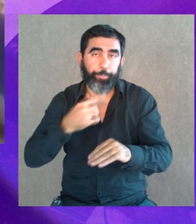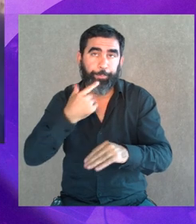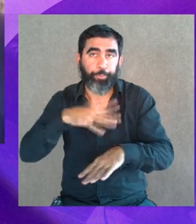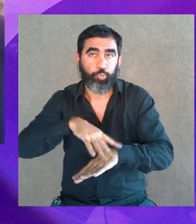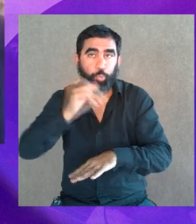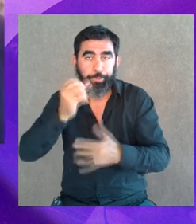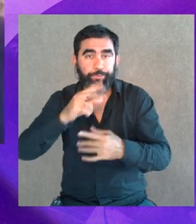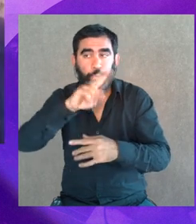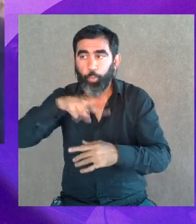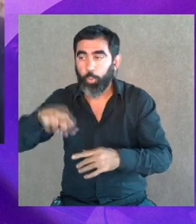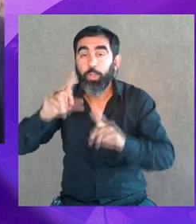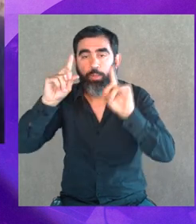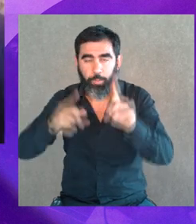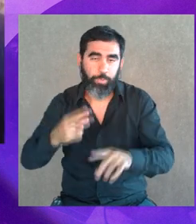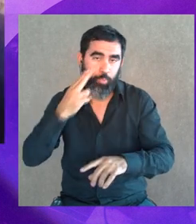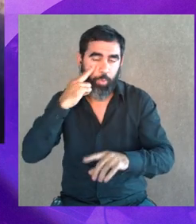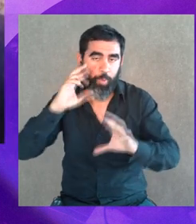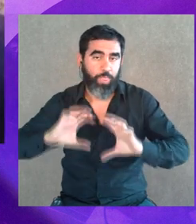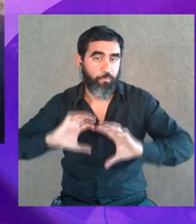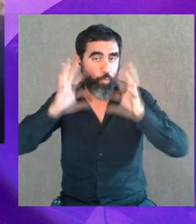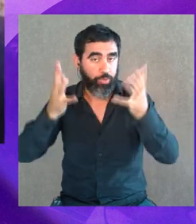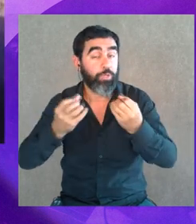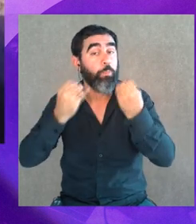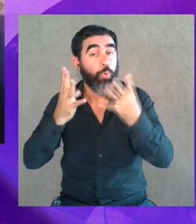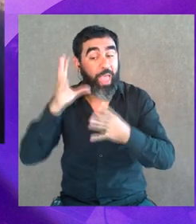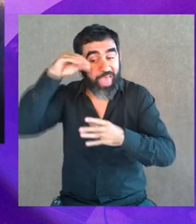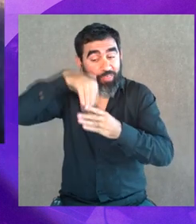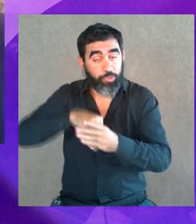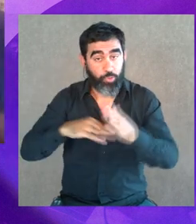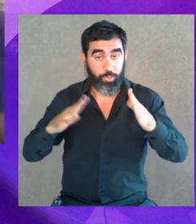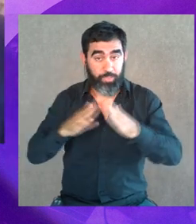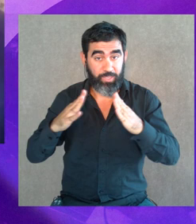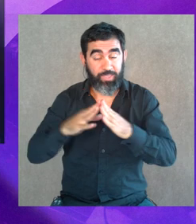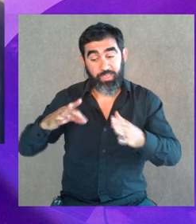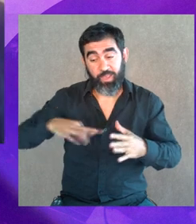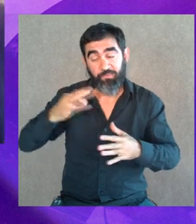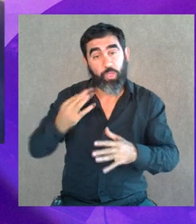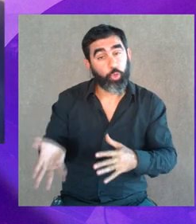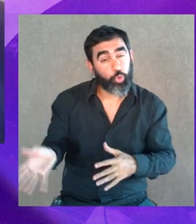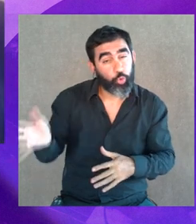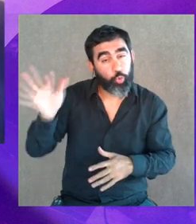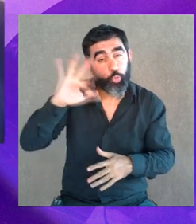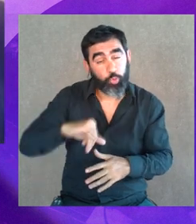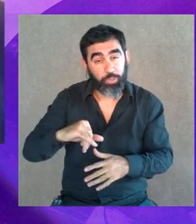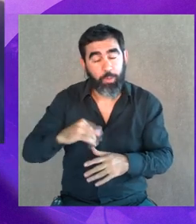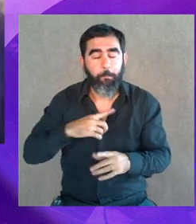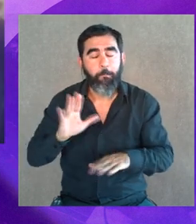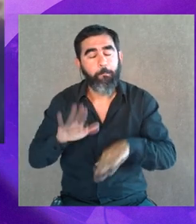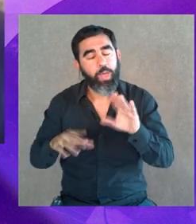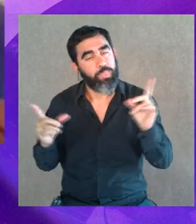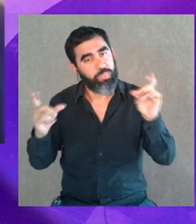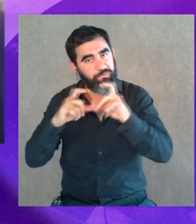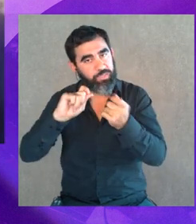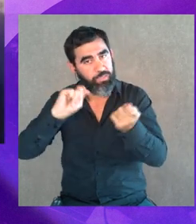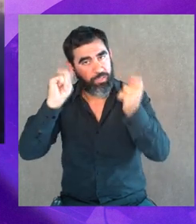problemas de violencia doméstica también, ¿por qué? porque es adentro de las casas en la vida cotidiana lo que es más difícil